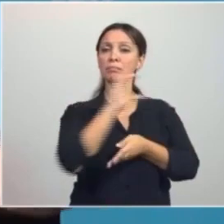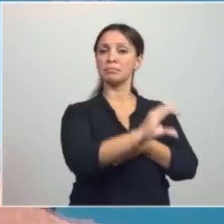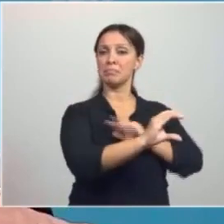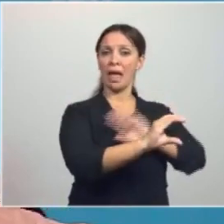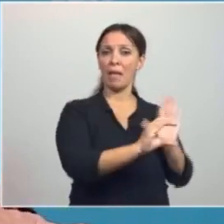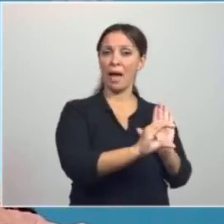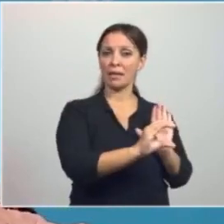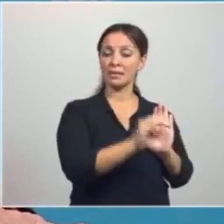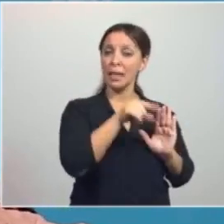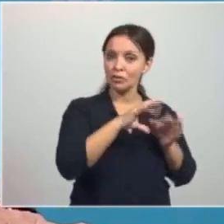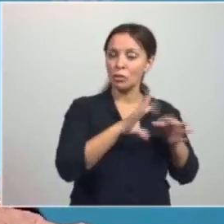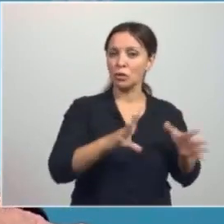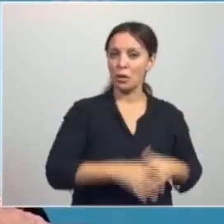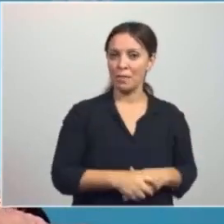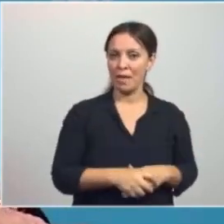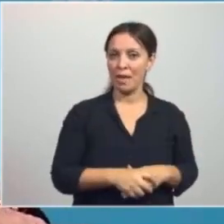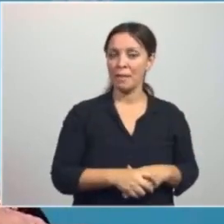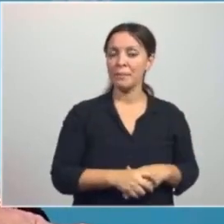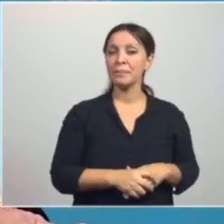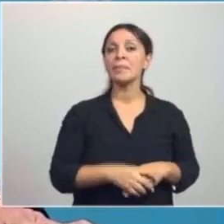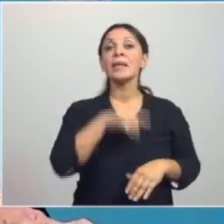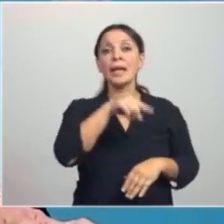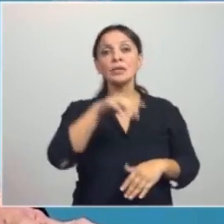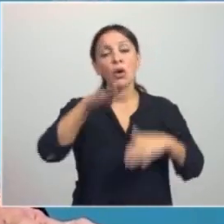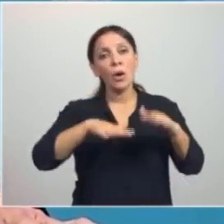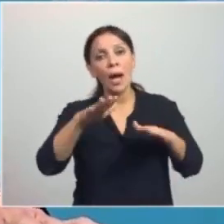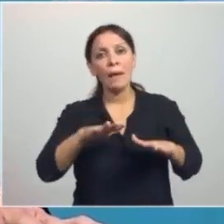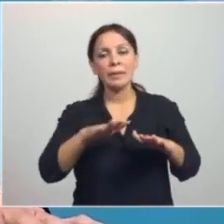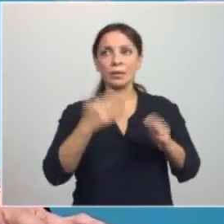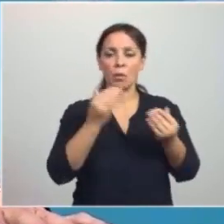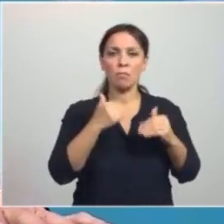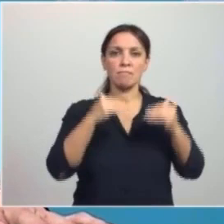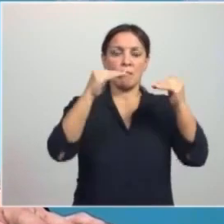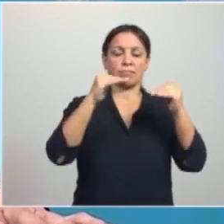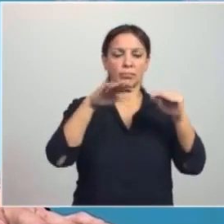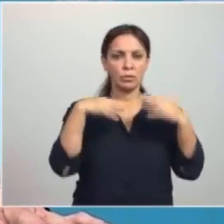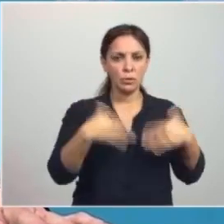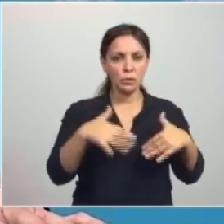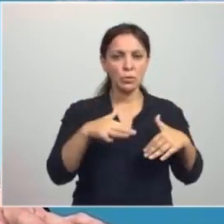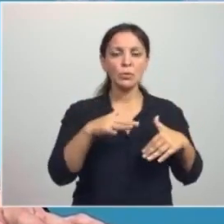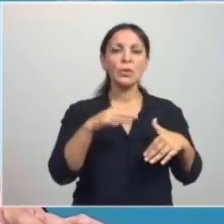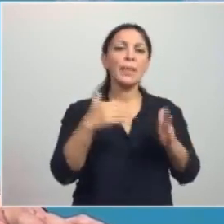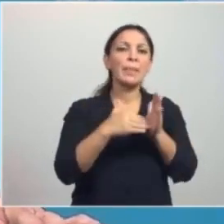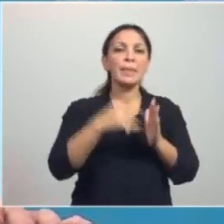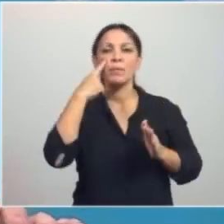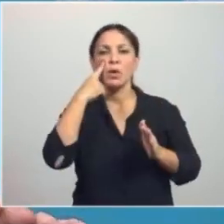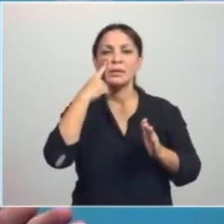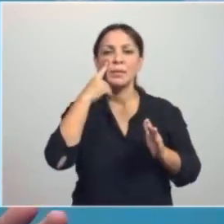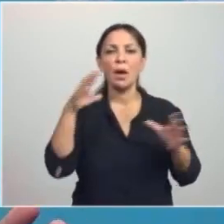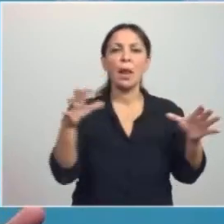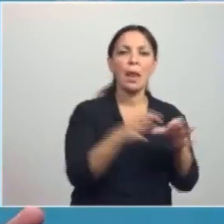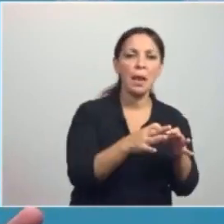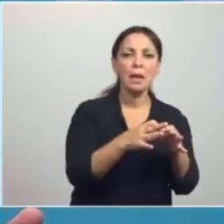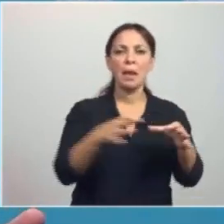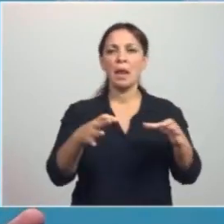Esto excede mucho a veces la capacidad de un municipio pequeño, mediano o a veces grande, de